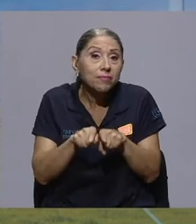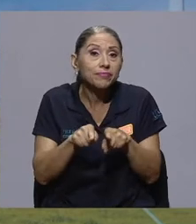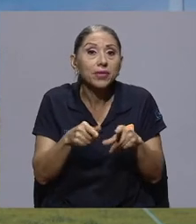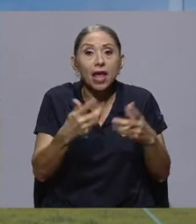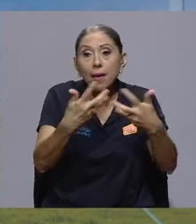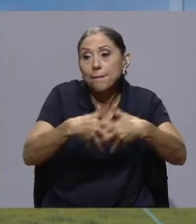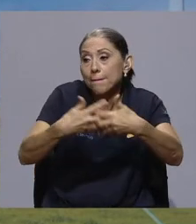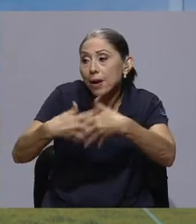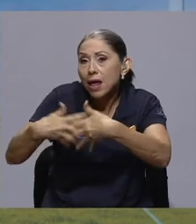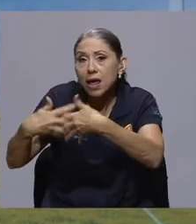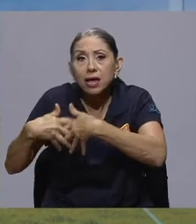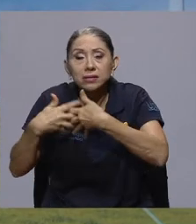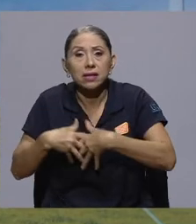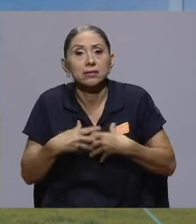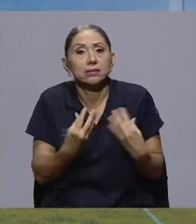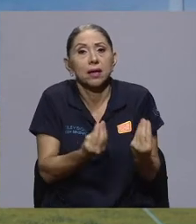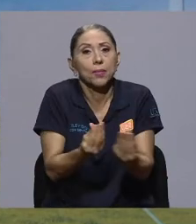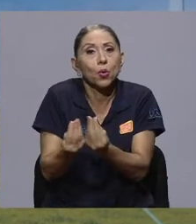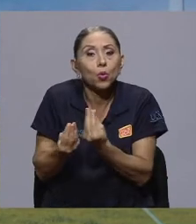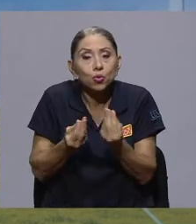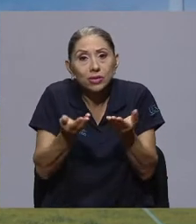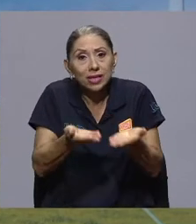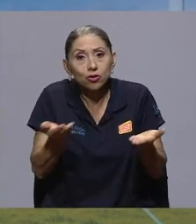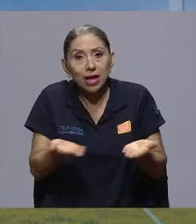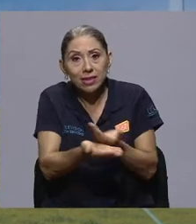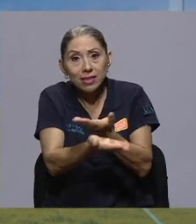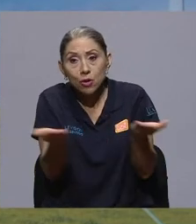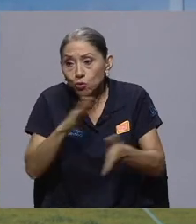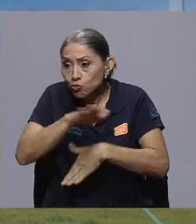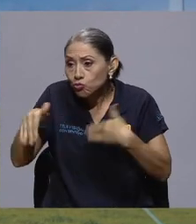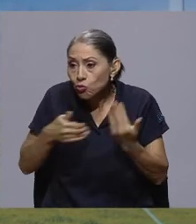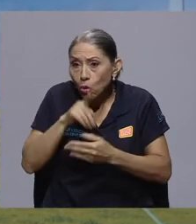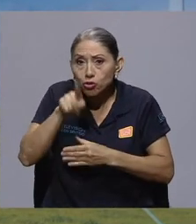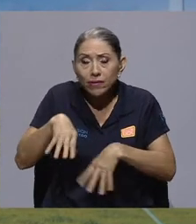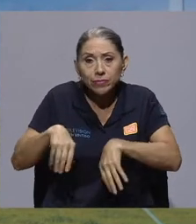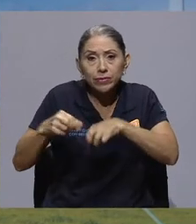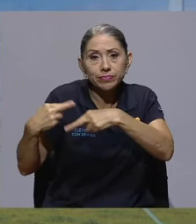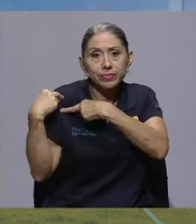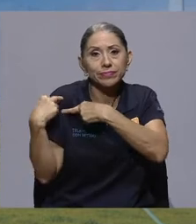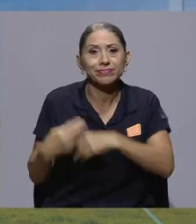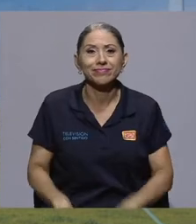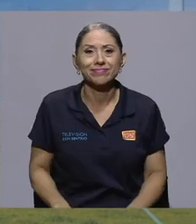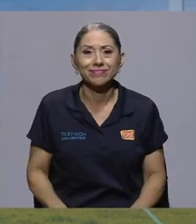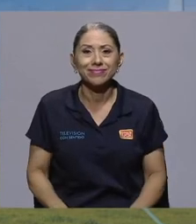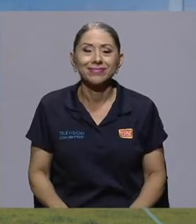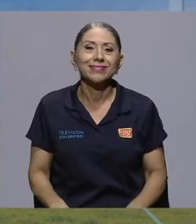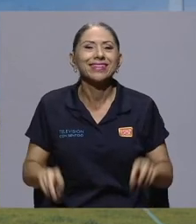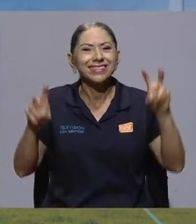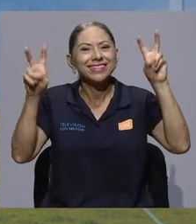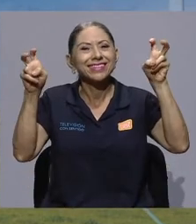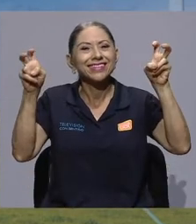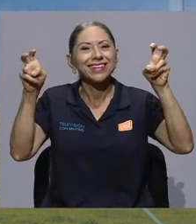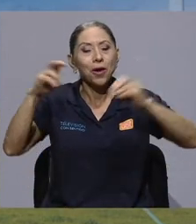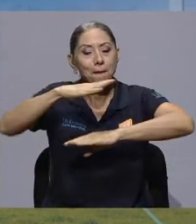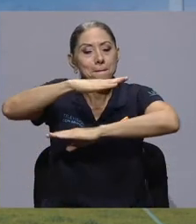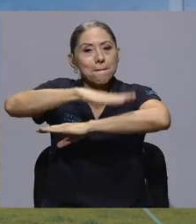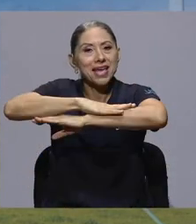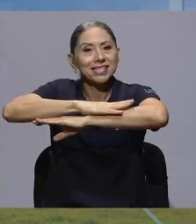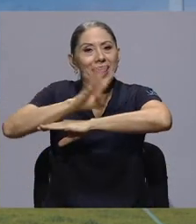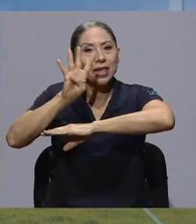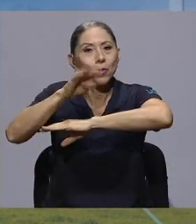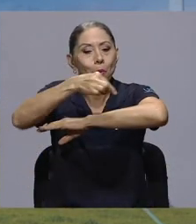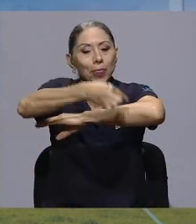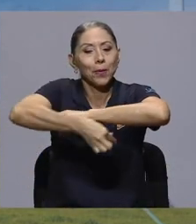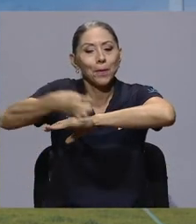compañías que producen estos artículos, ¿no? Es una mesa que tiene cuatro patas, tiene que haber política pública